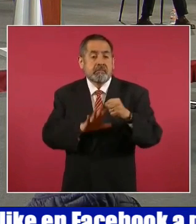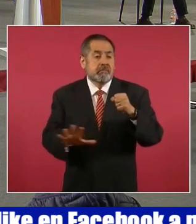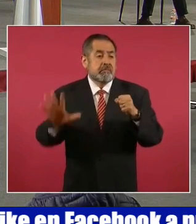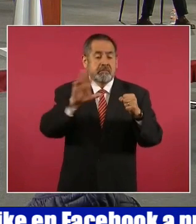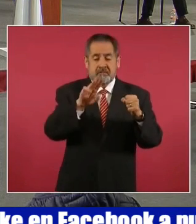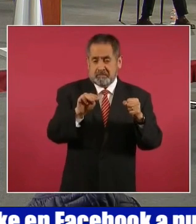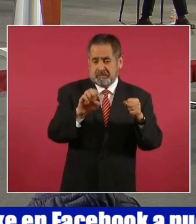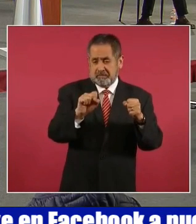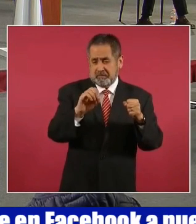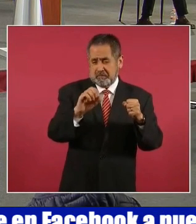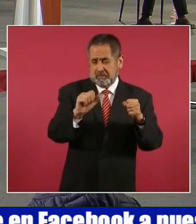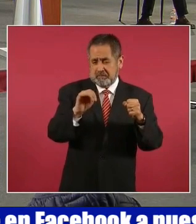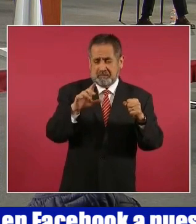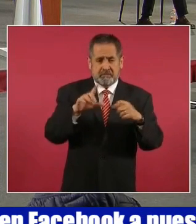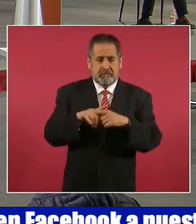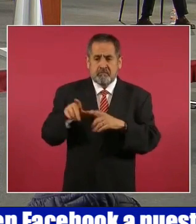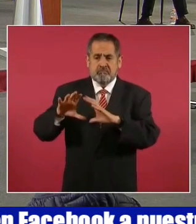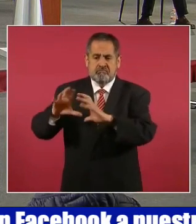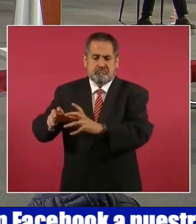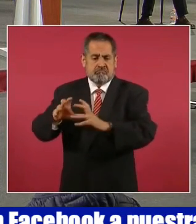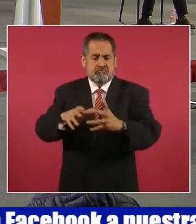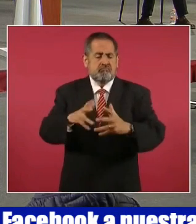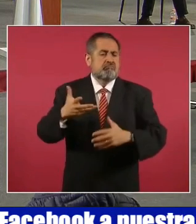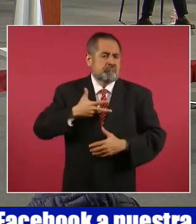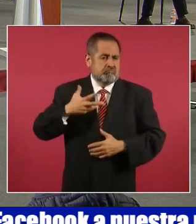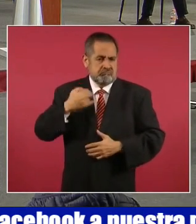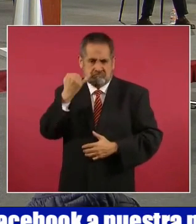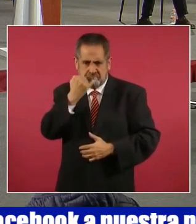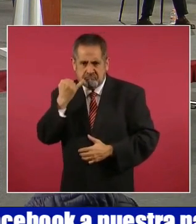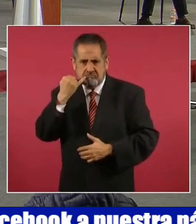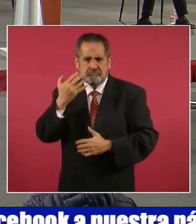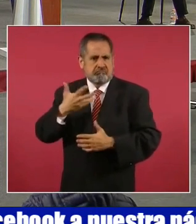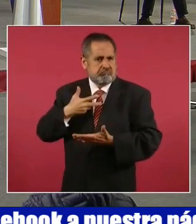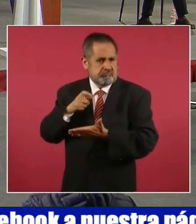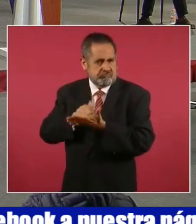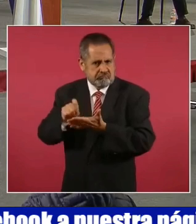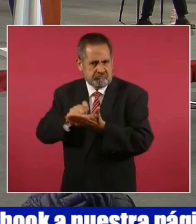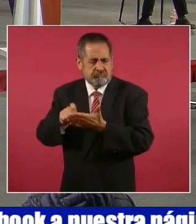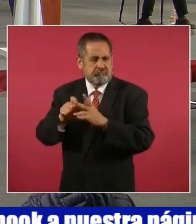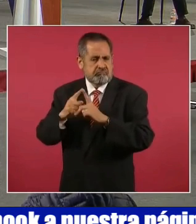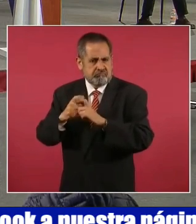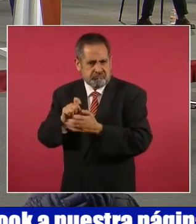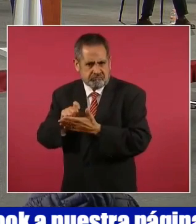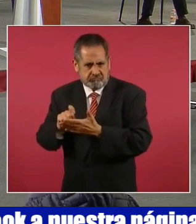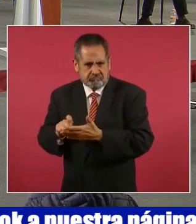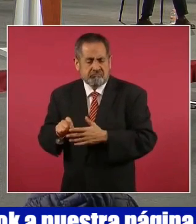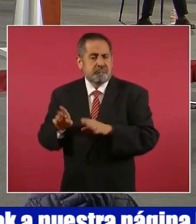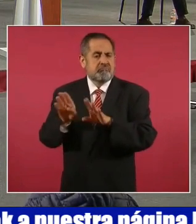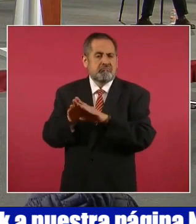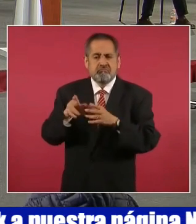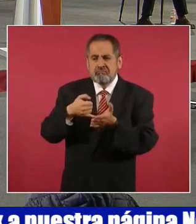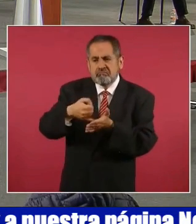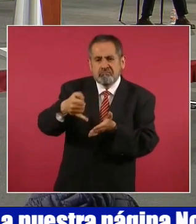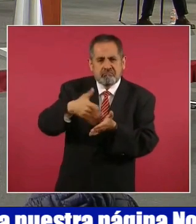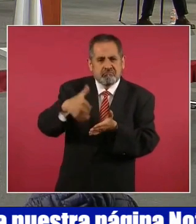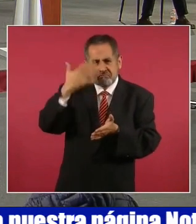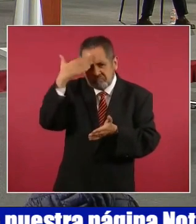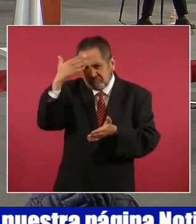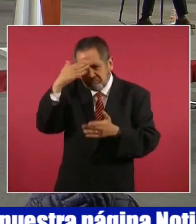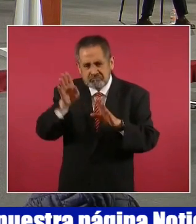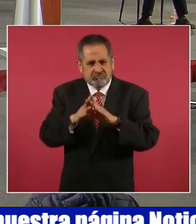civilizaciones ya contaban con su propia lengua y escritura, sus medios de producción alimentaria,